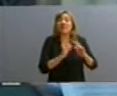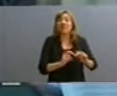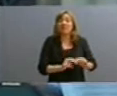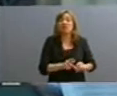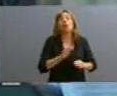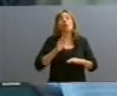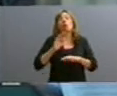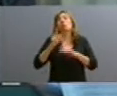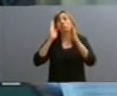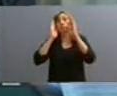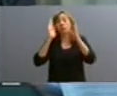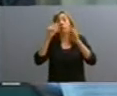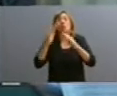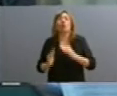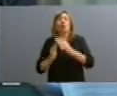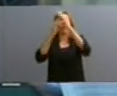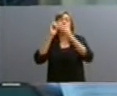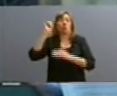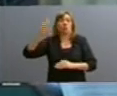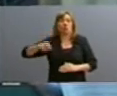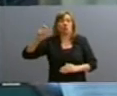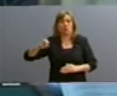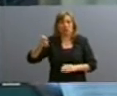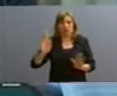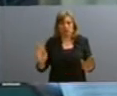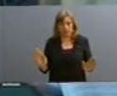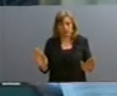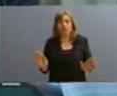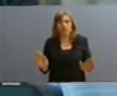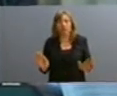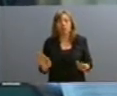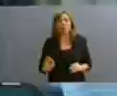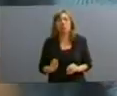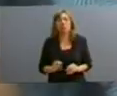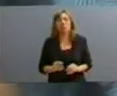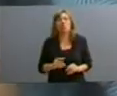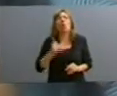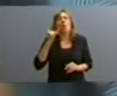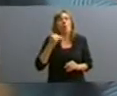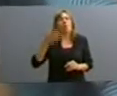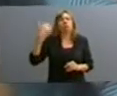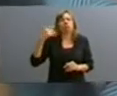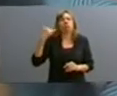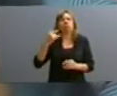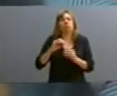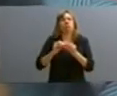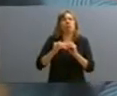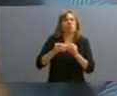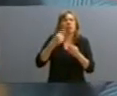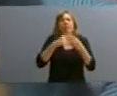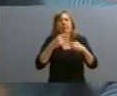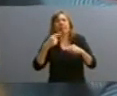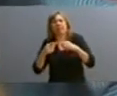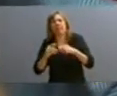cargo de la Corte Suprema de Justicia de la Nación. Y hubo escándalos varios durante esa investigación, porque